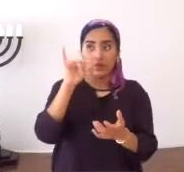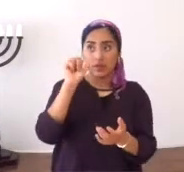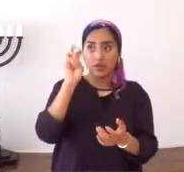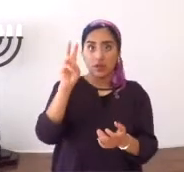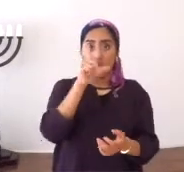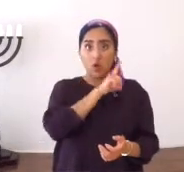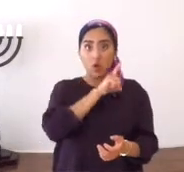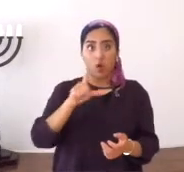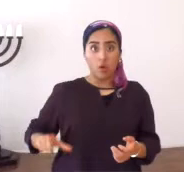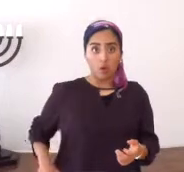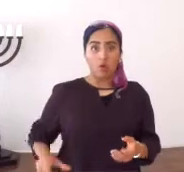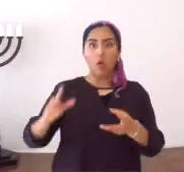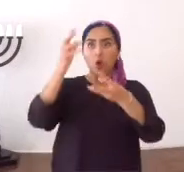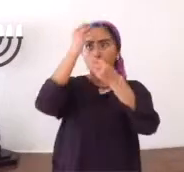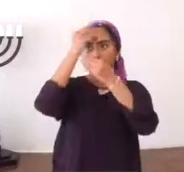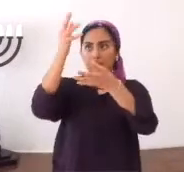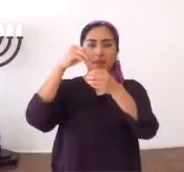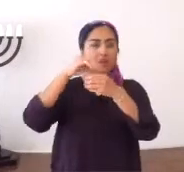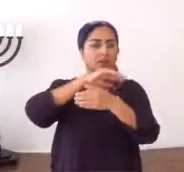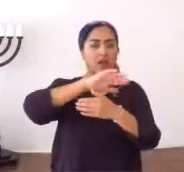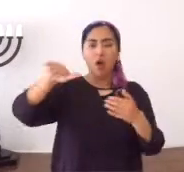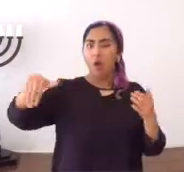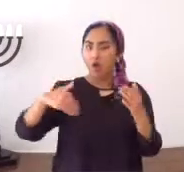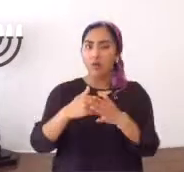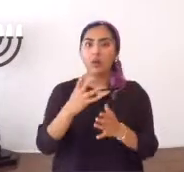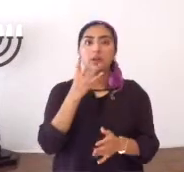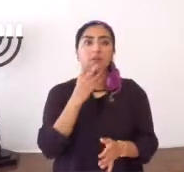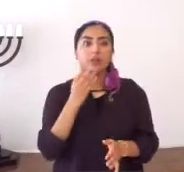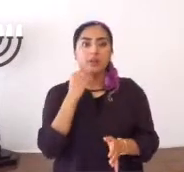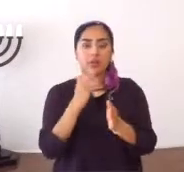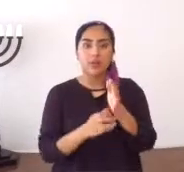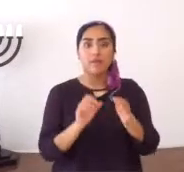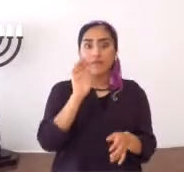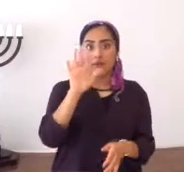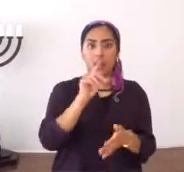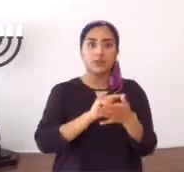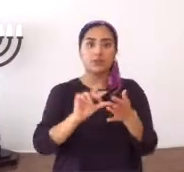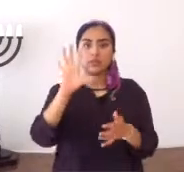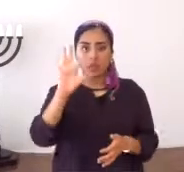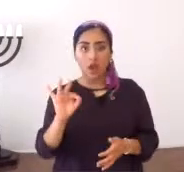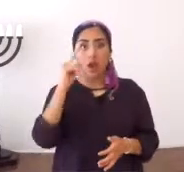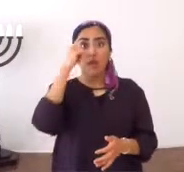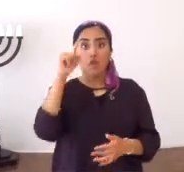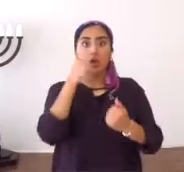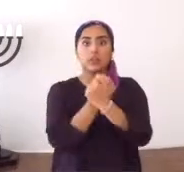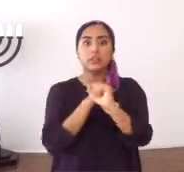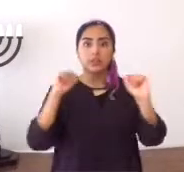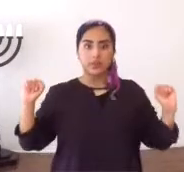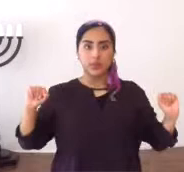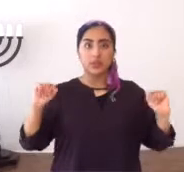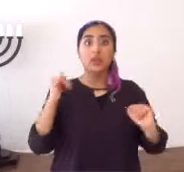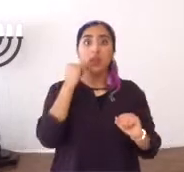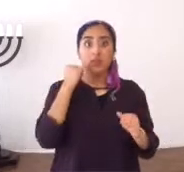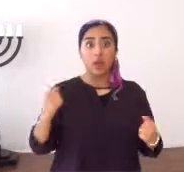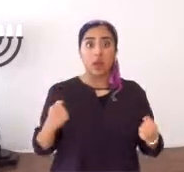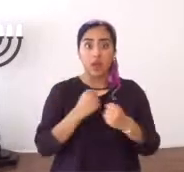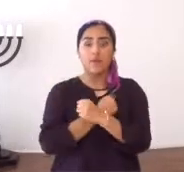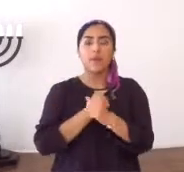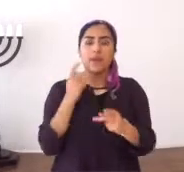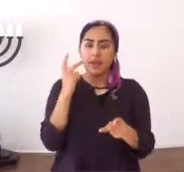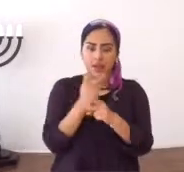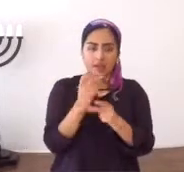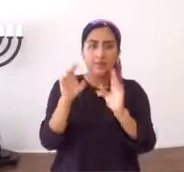una persona, cree que Yahshua, es Adón, y Salvador, le obedecen todo, Hebreos, 5, 9, para salvación,